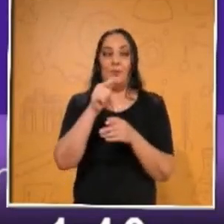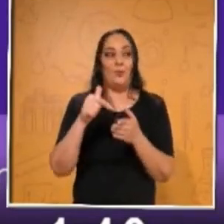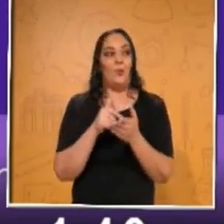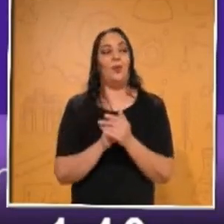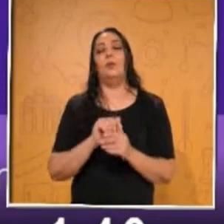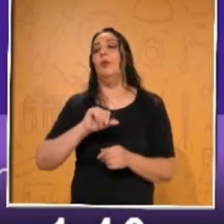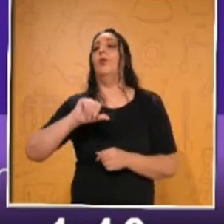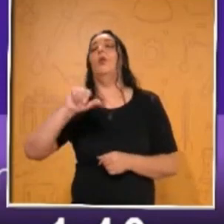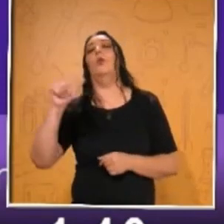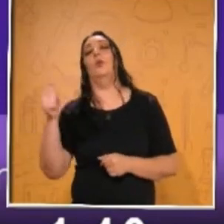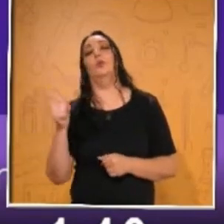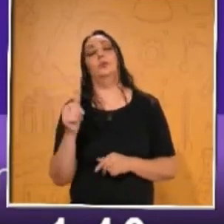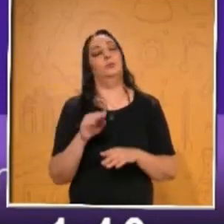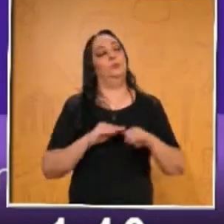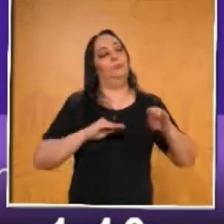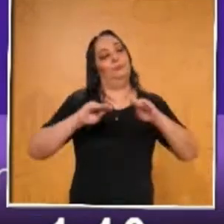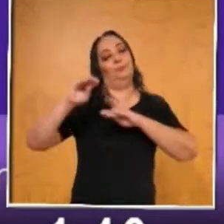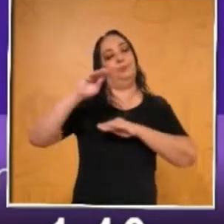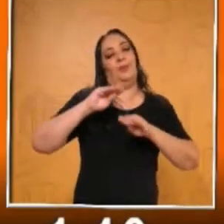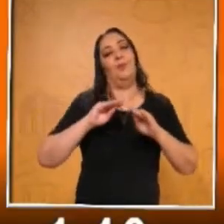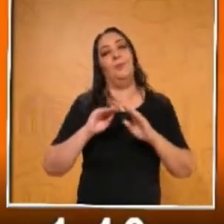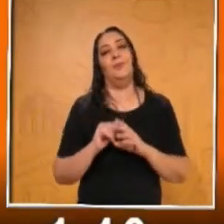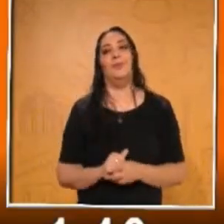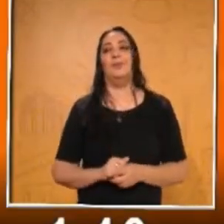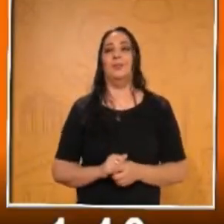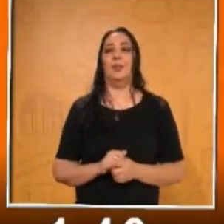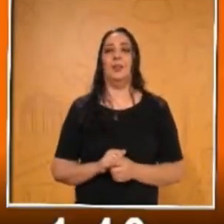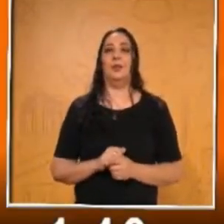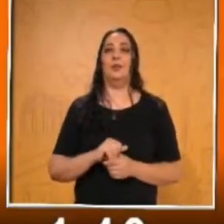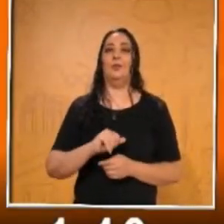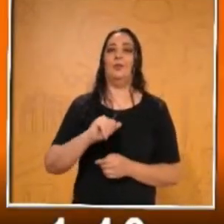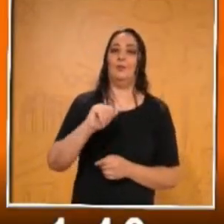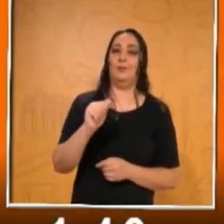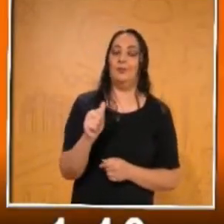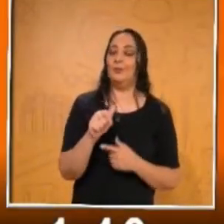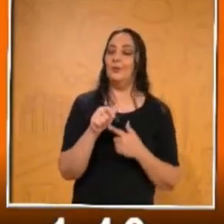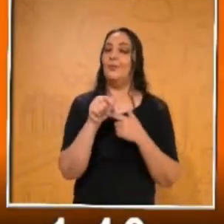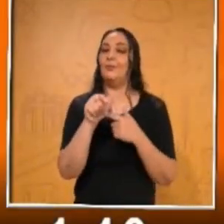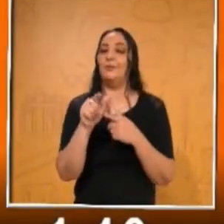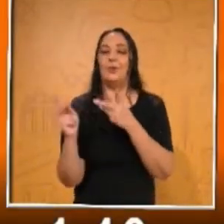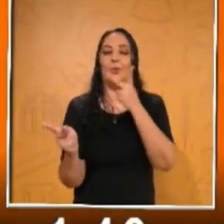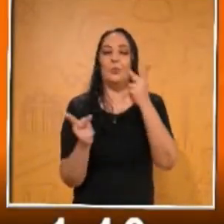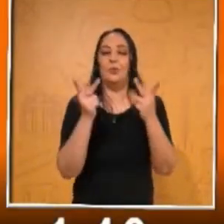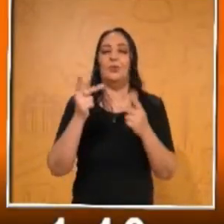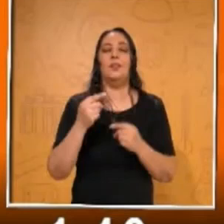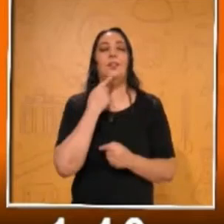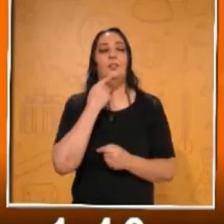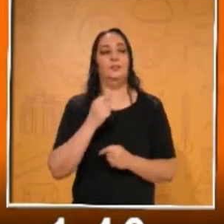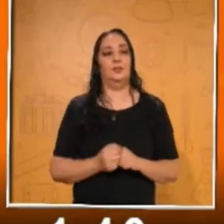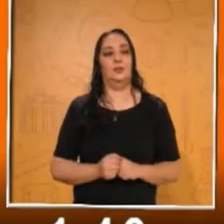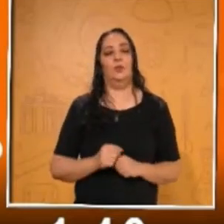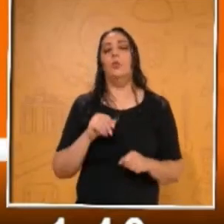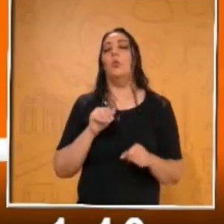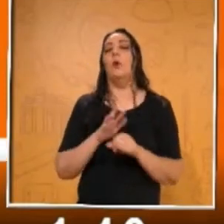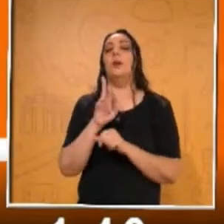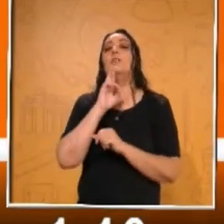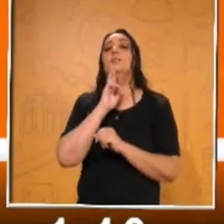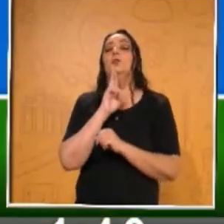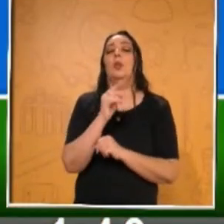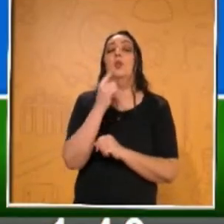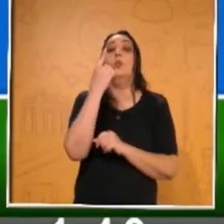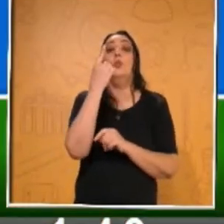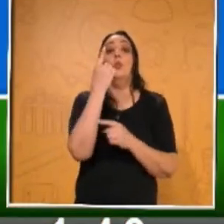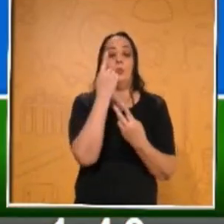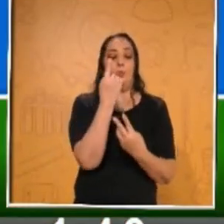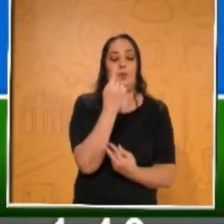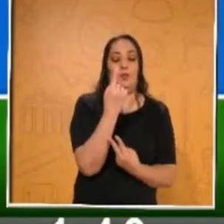y todos los demás se movieron del lugar. Vámonos, la que sigue, maestra Paulina, por favor. Muy bien. La siguiente pregunta es, ¿cuál es el resultado de un medio